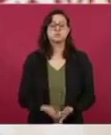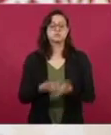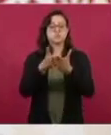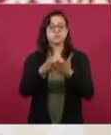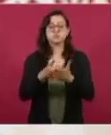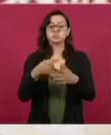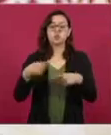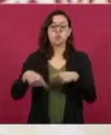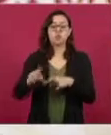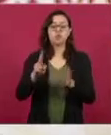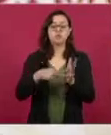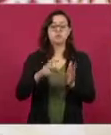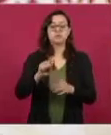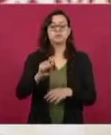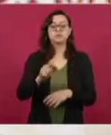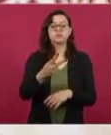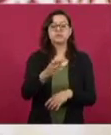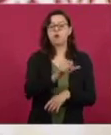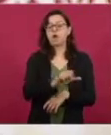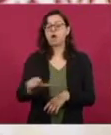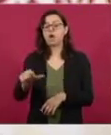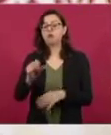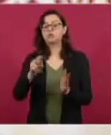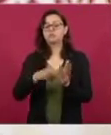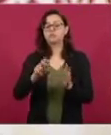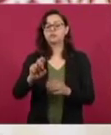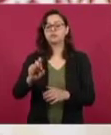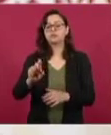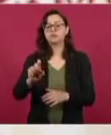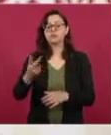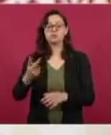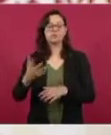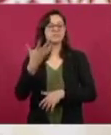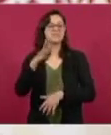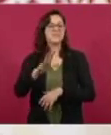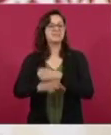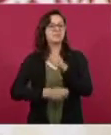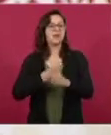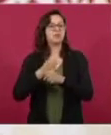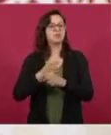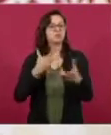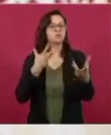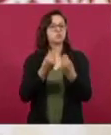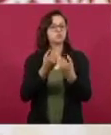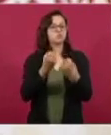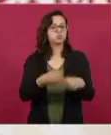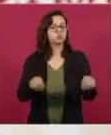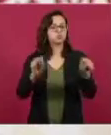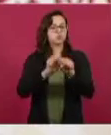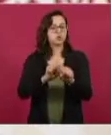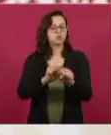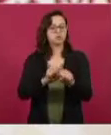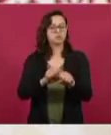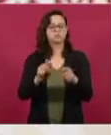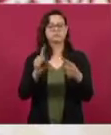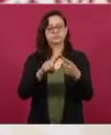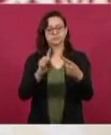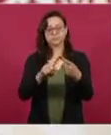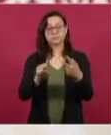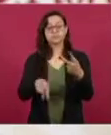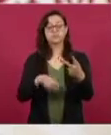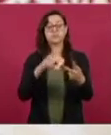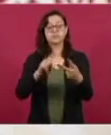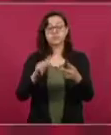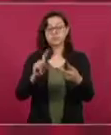2032, estamos pensando una década. Segundo lugar, medicamentos que nos ha señalado también la